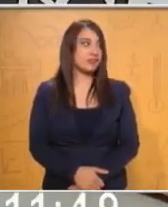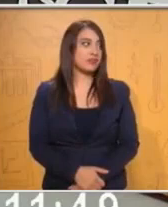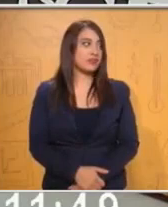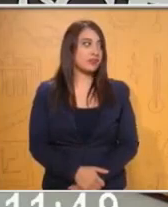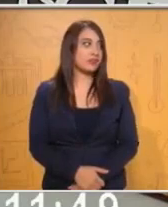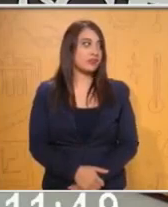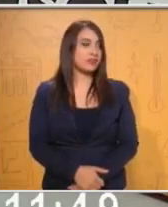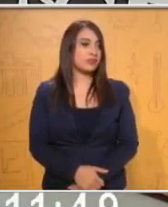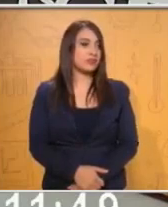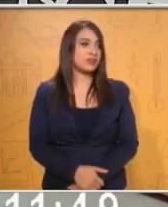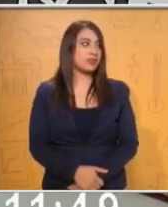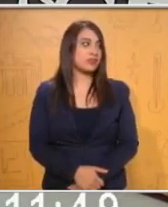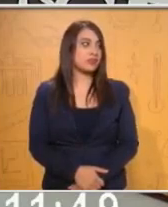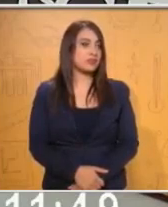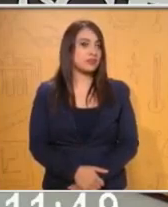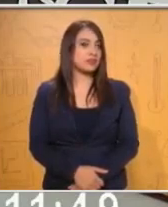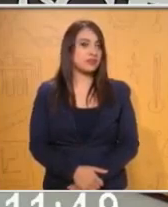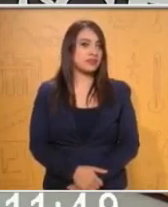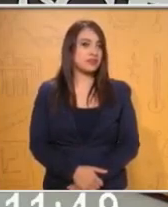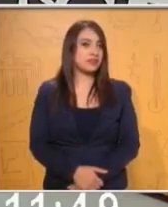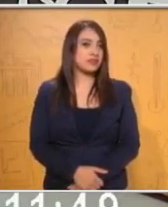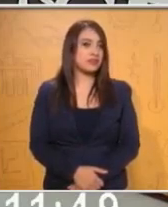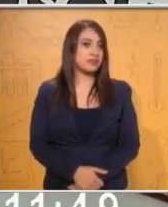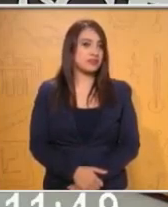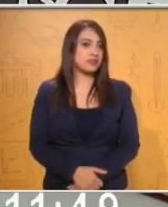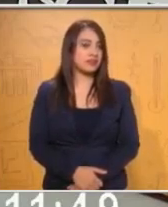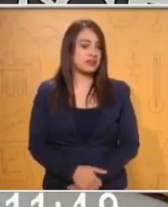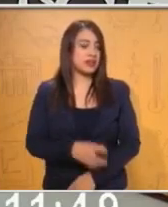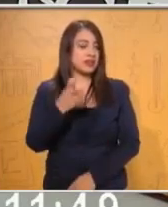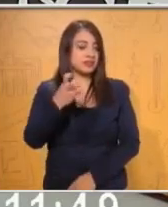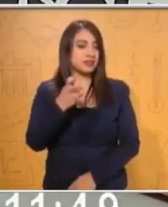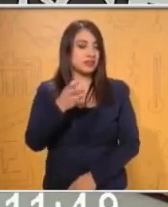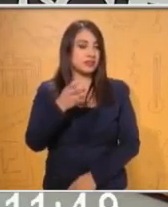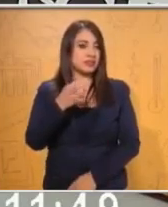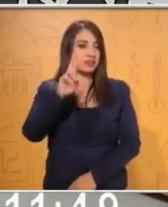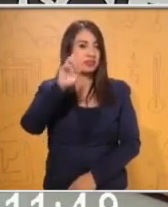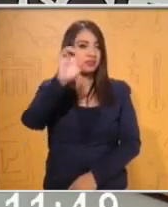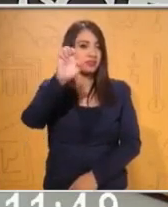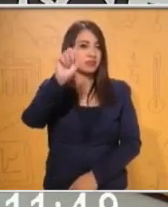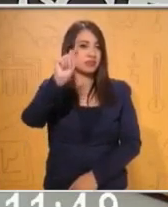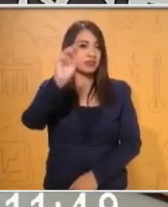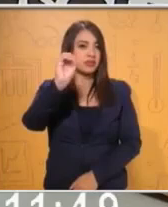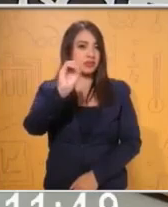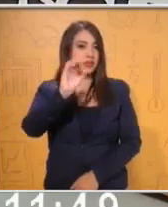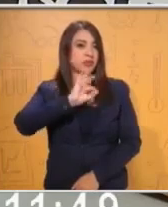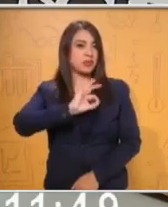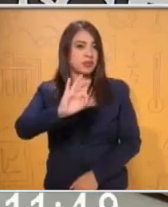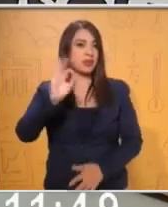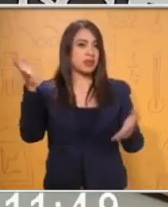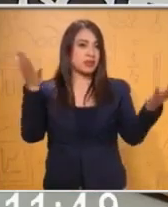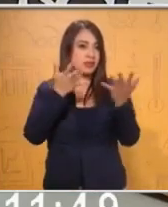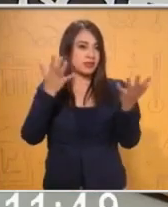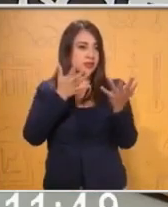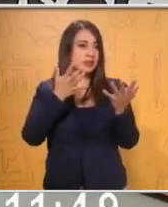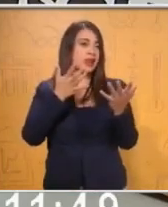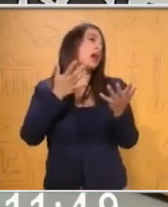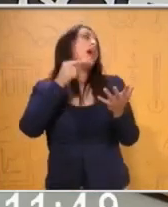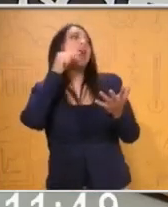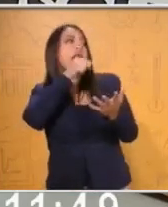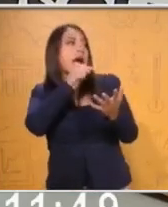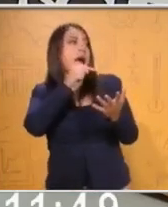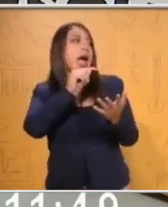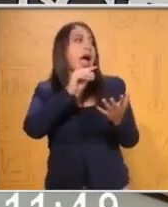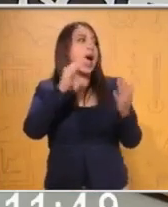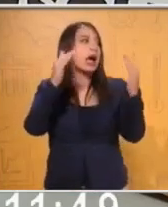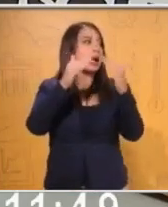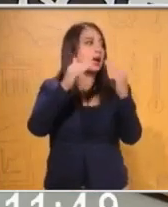ustedes tengan algo que hacer. Hay algo más específico en casa. El que pierda, le podemos poner una sentadilla para que lo